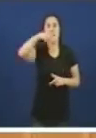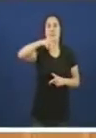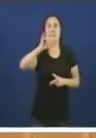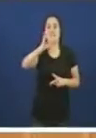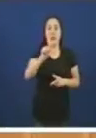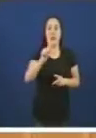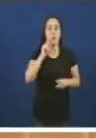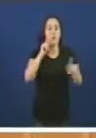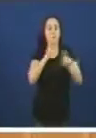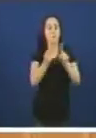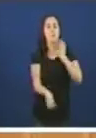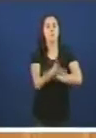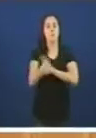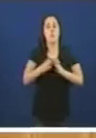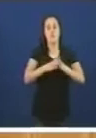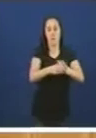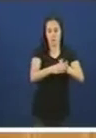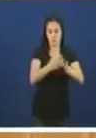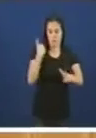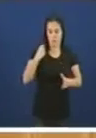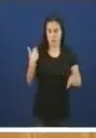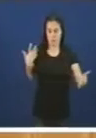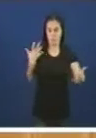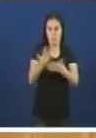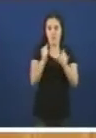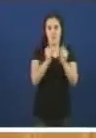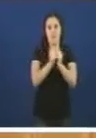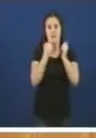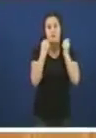no exterior do Astano, dendrái 28 anos, cero.